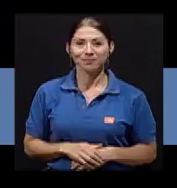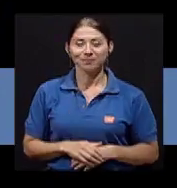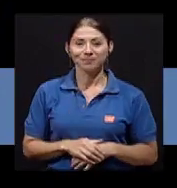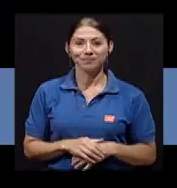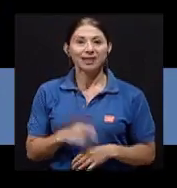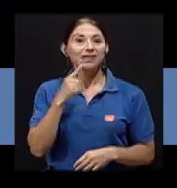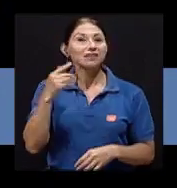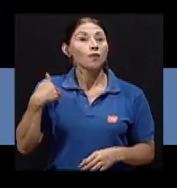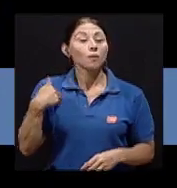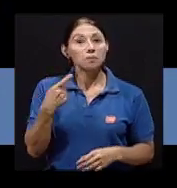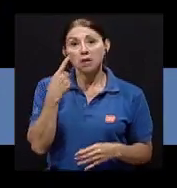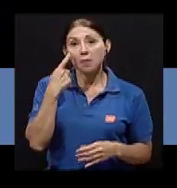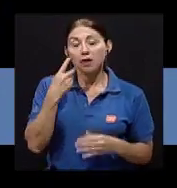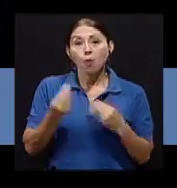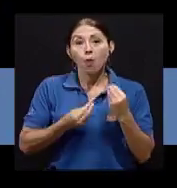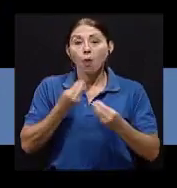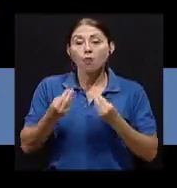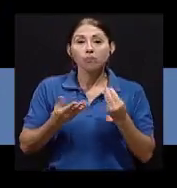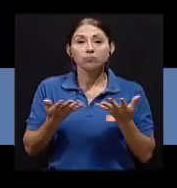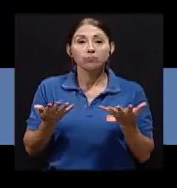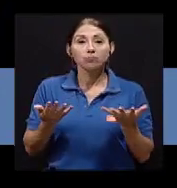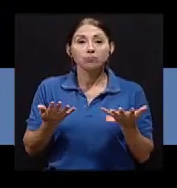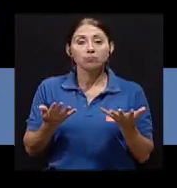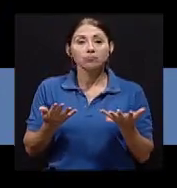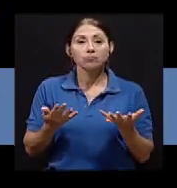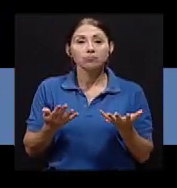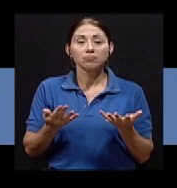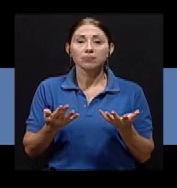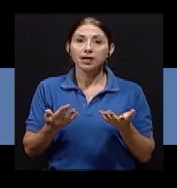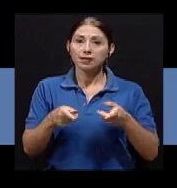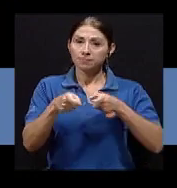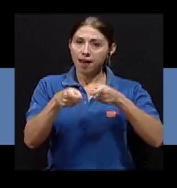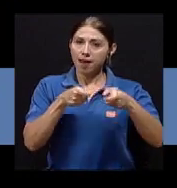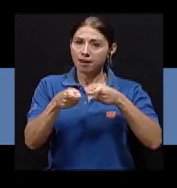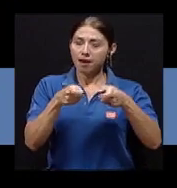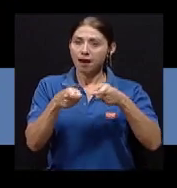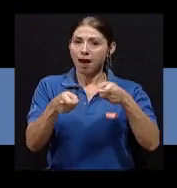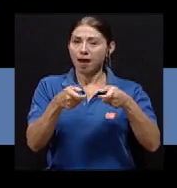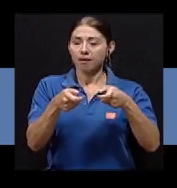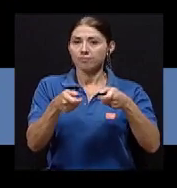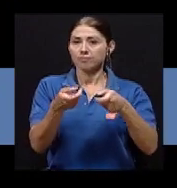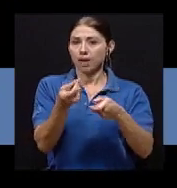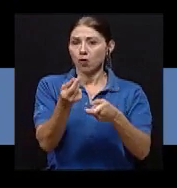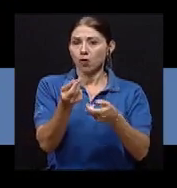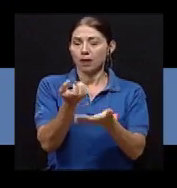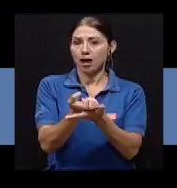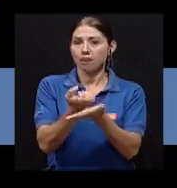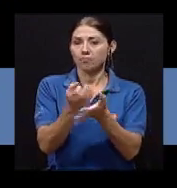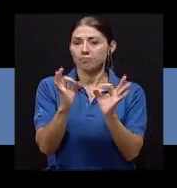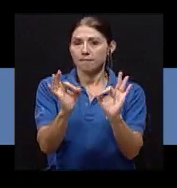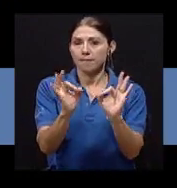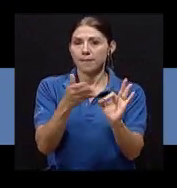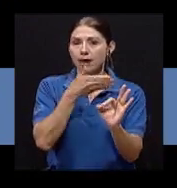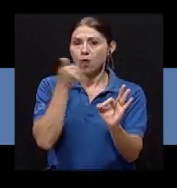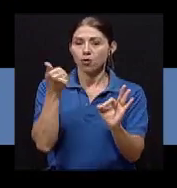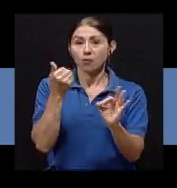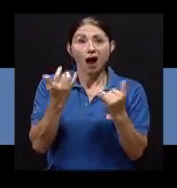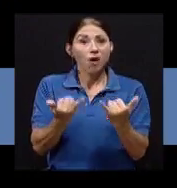Ya hay ver cómo se maneja mejor la parte económica, porque ahorita está todo tan